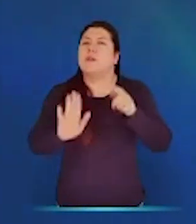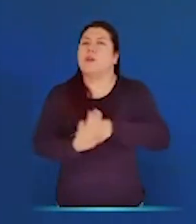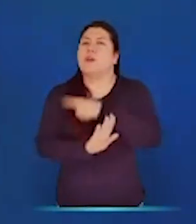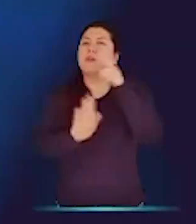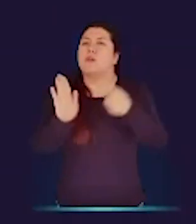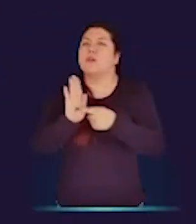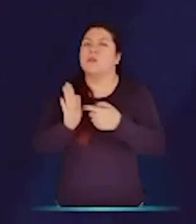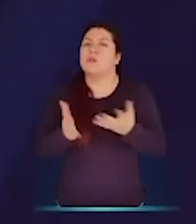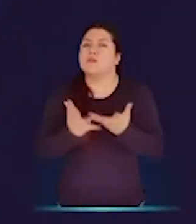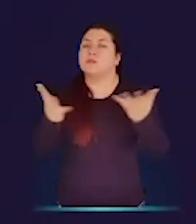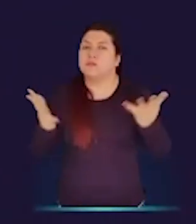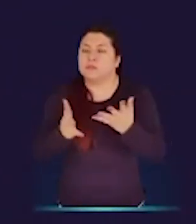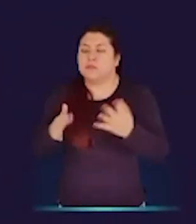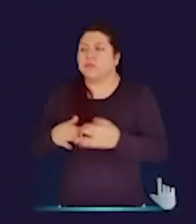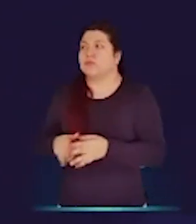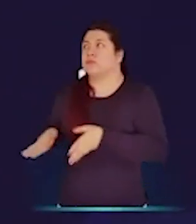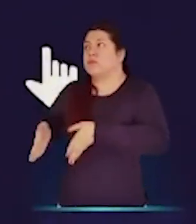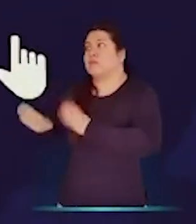de la Democracia.